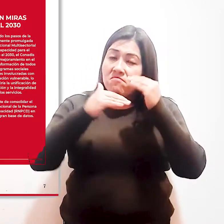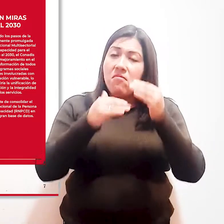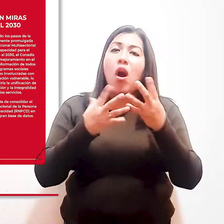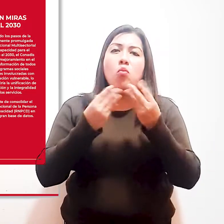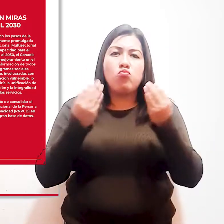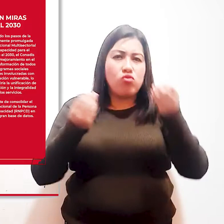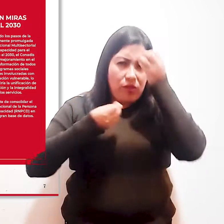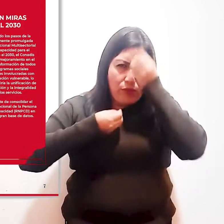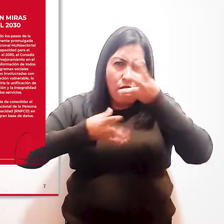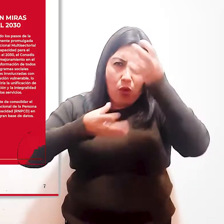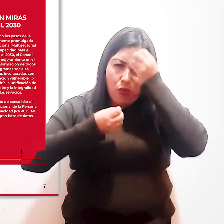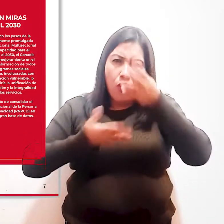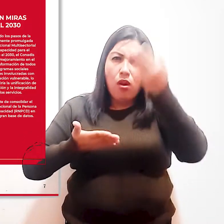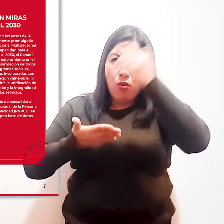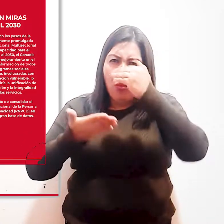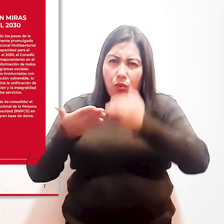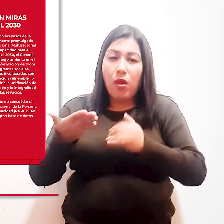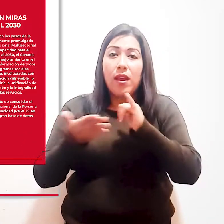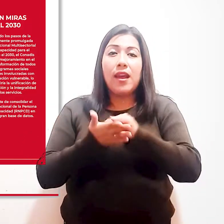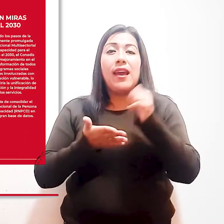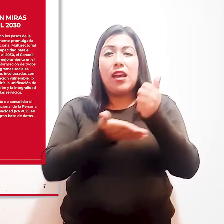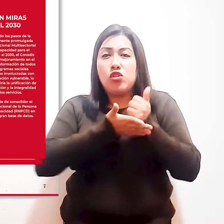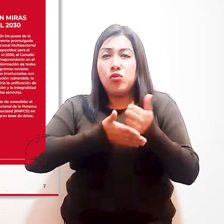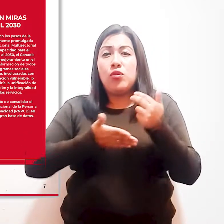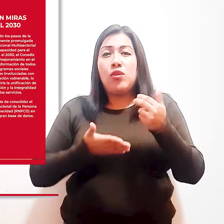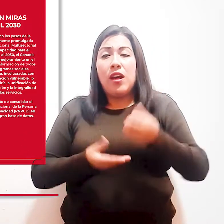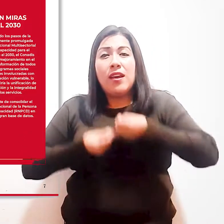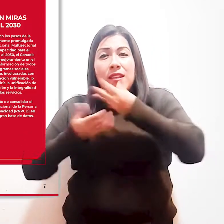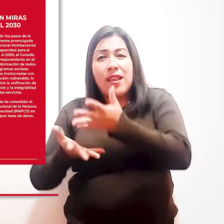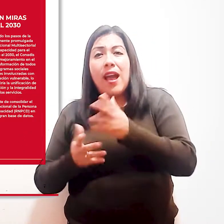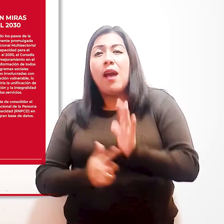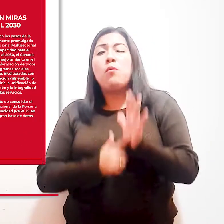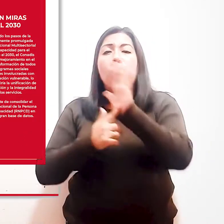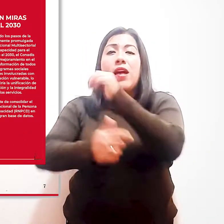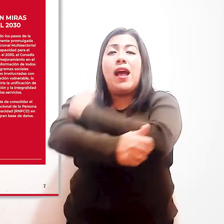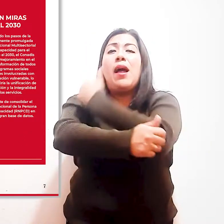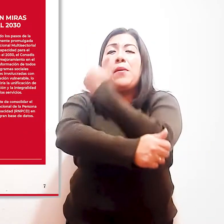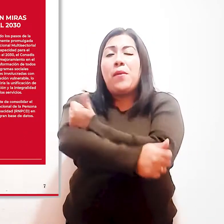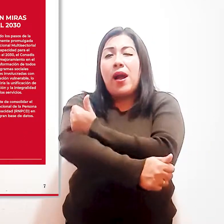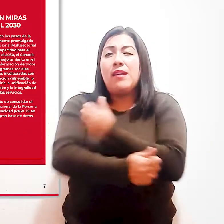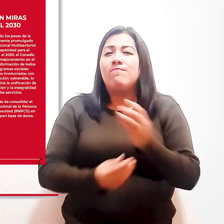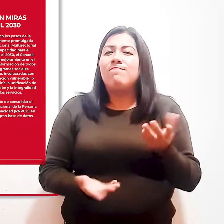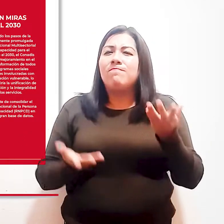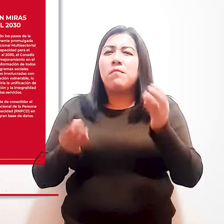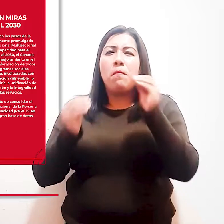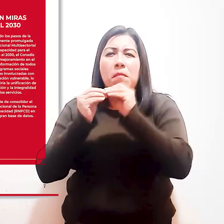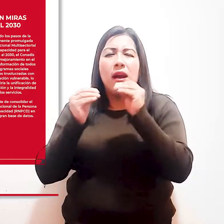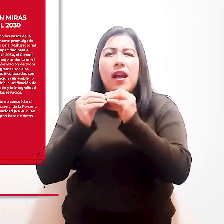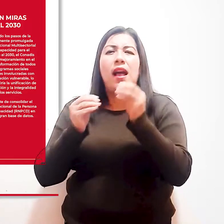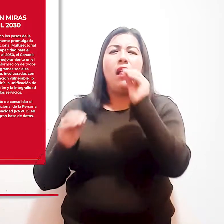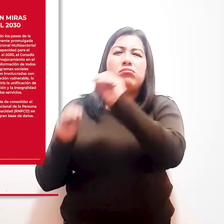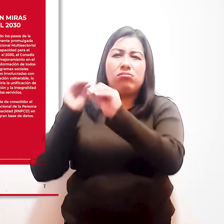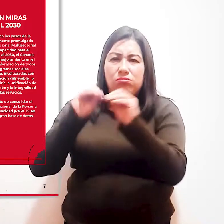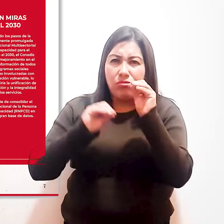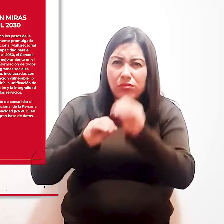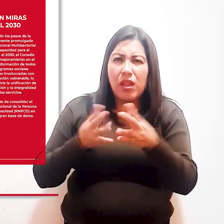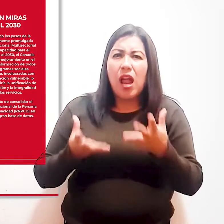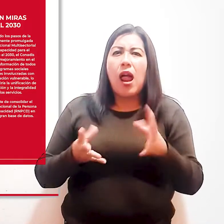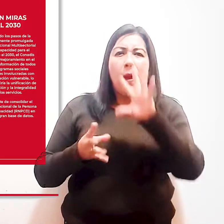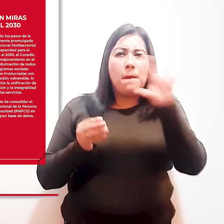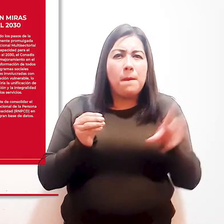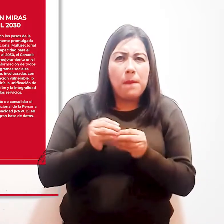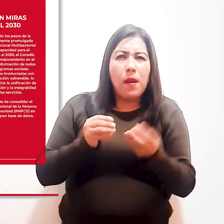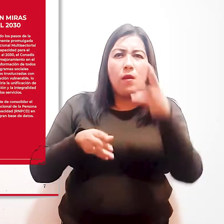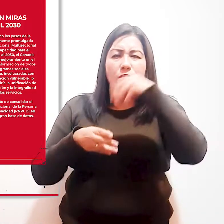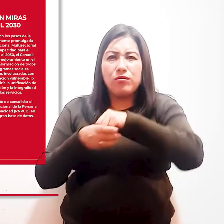información, lo que ha permitido a las autoridades diseñar, implementar, realizar seguimiento y evaluar una